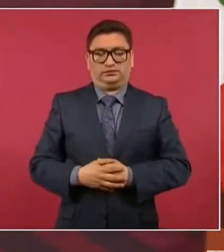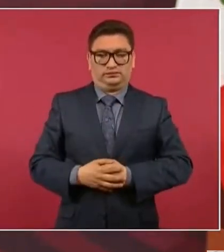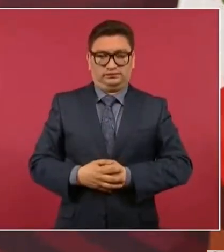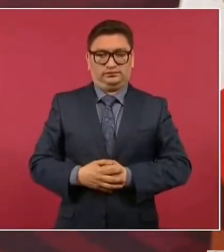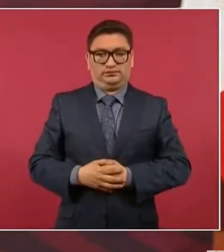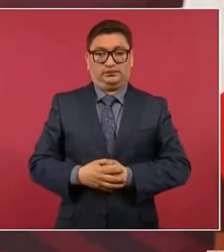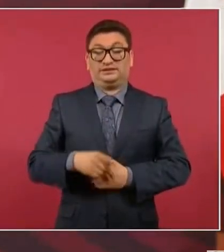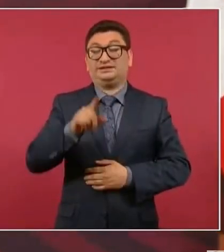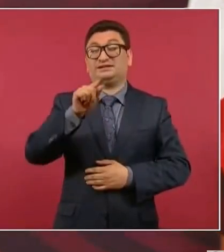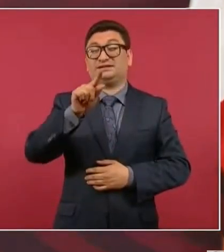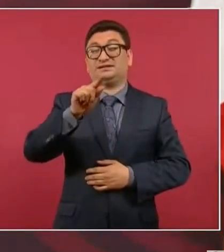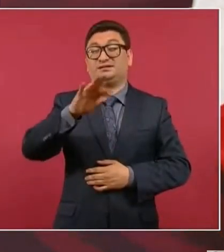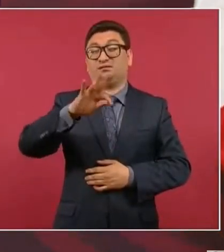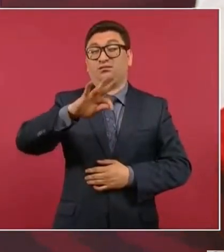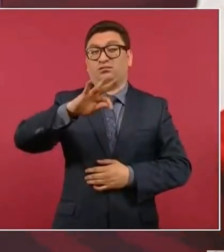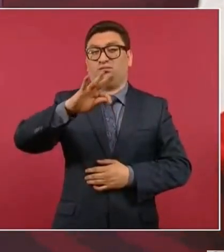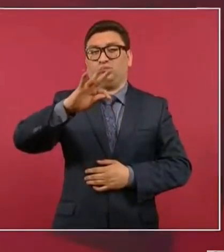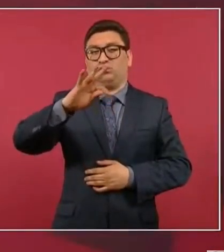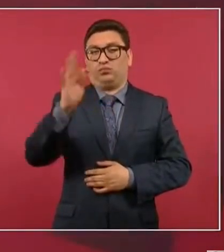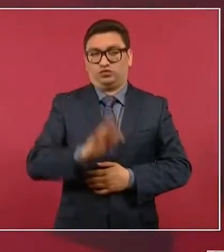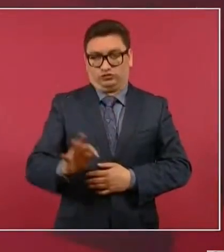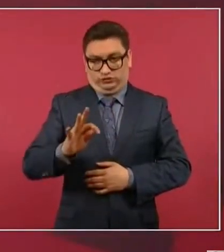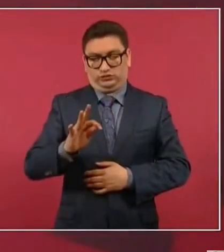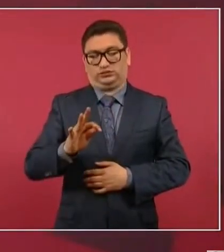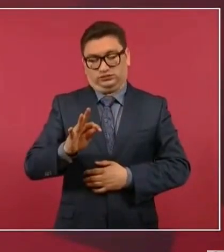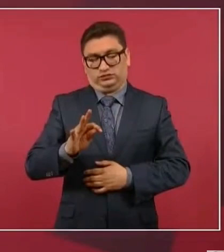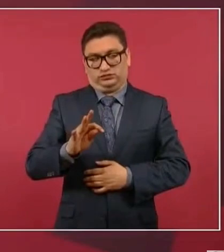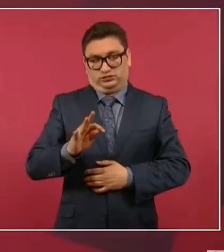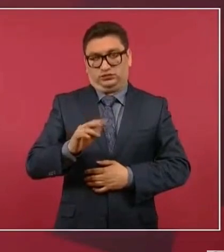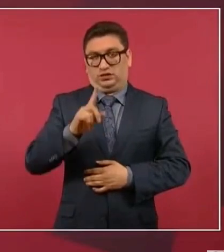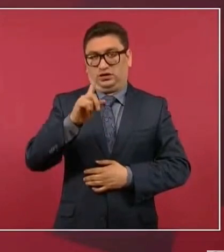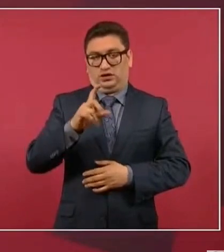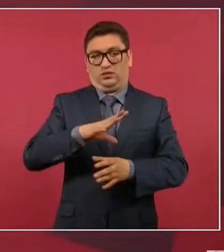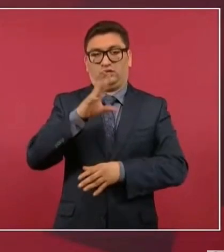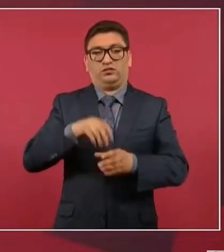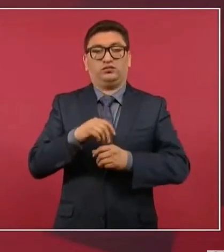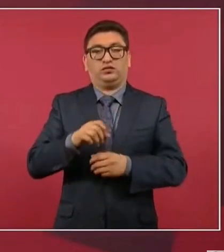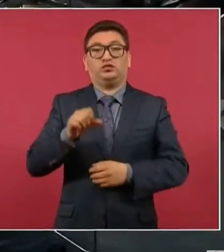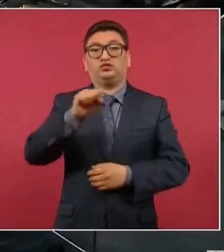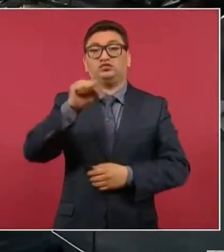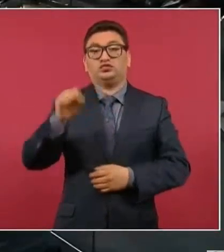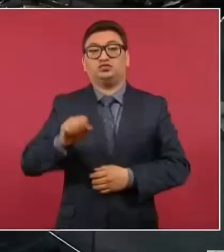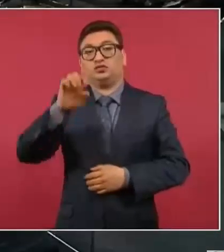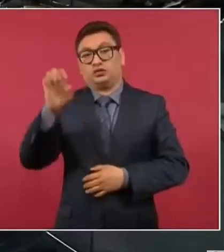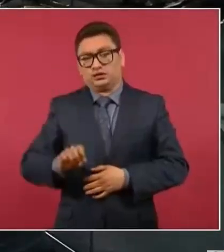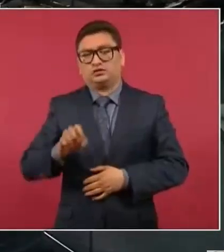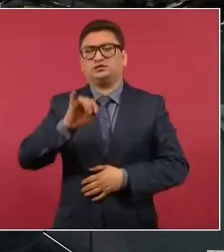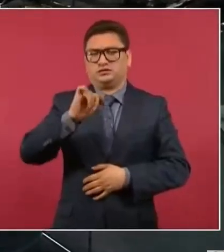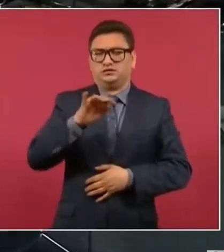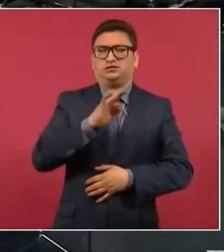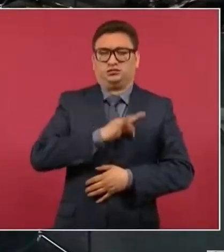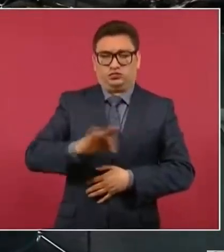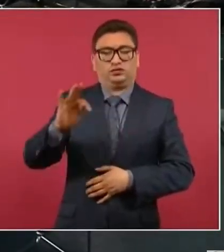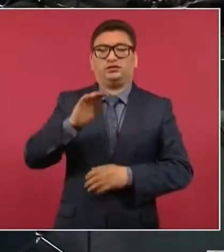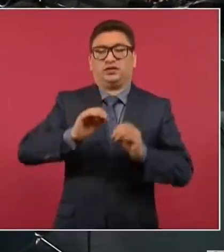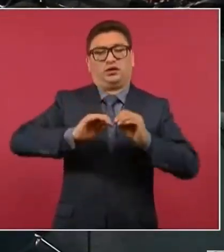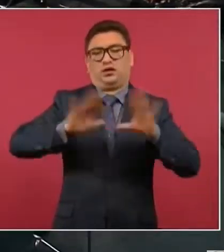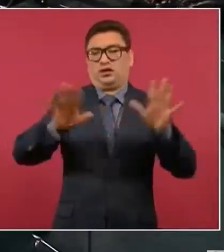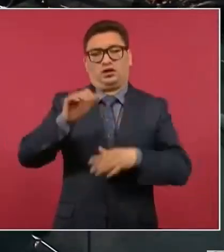70% de todo el agua del país. ¿Es otra opción el sureste para que se Claro, desde siempre